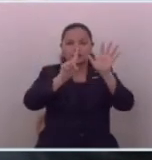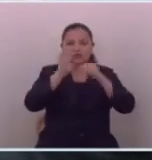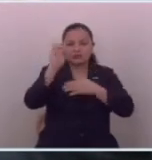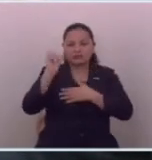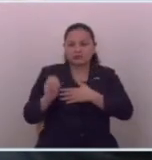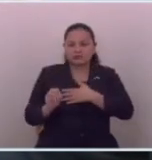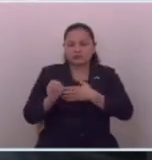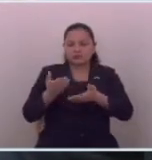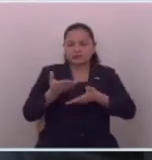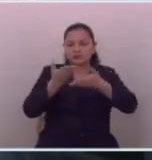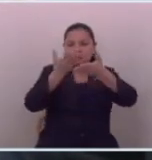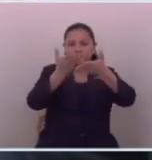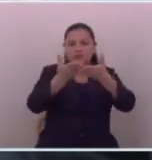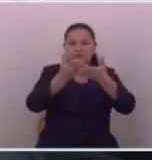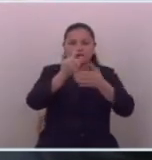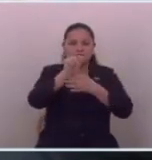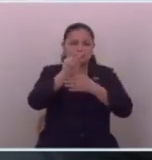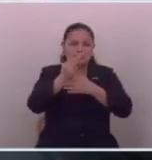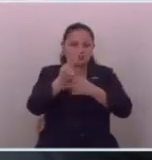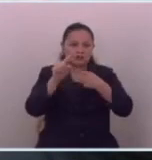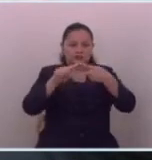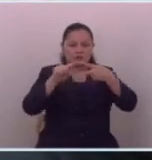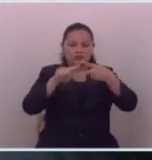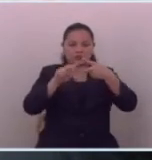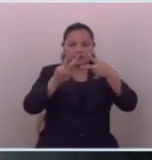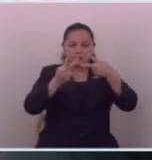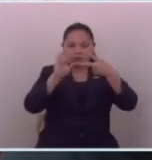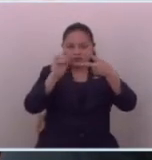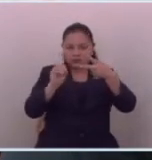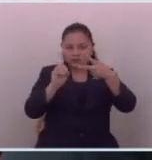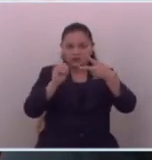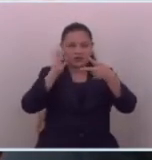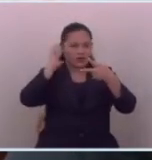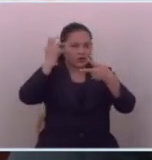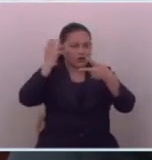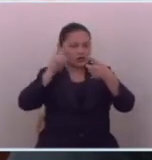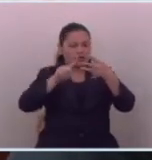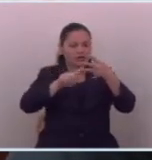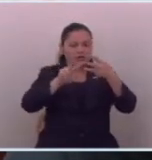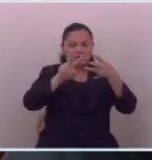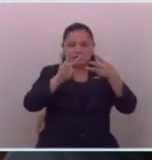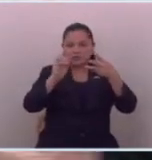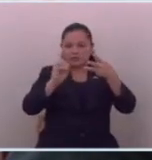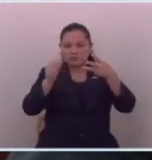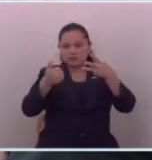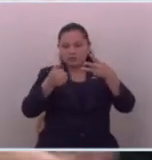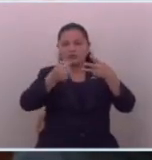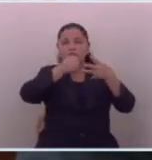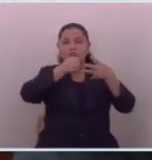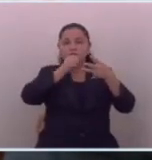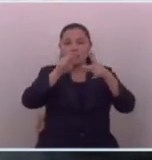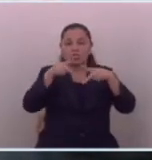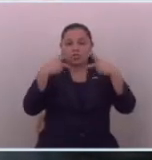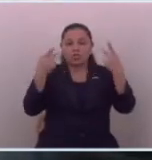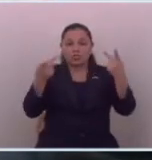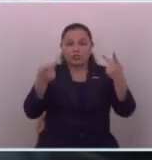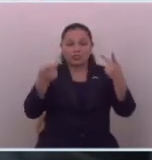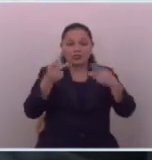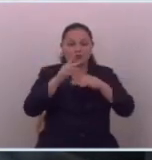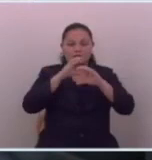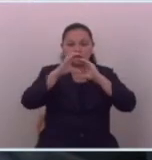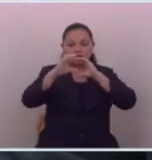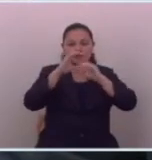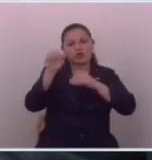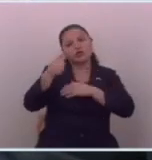% se lo entregaban a la televisión, el 20% a la radio, el otro 20% a los periódicos. Y los